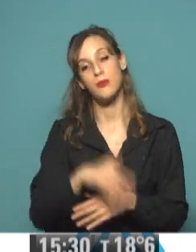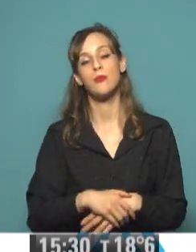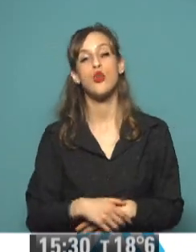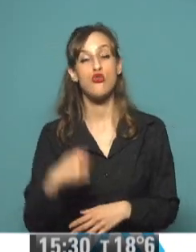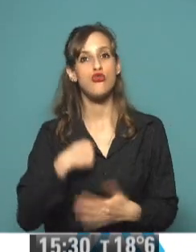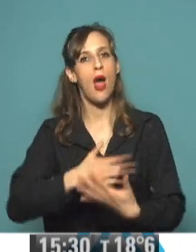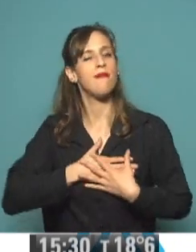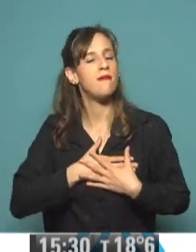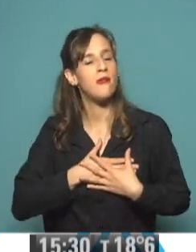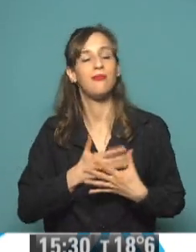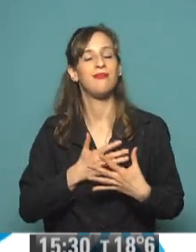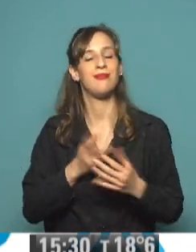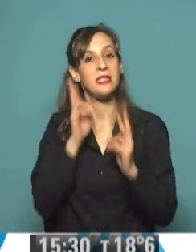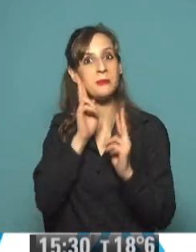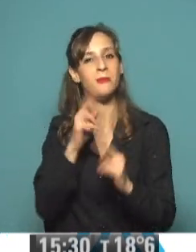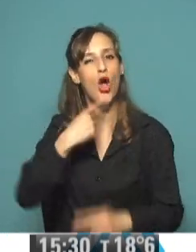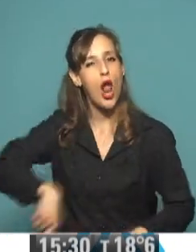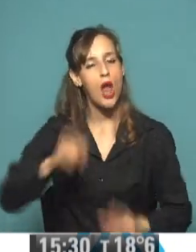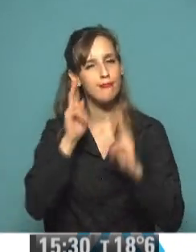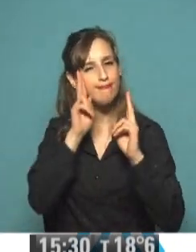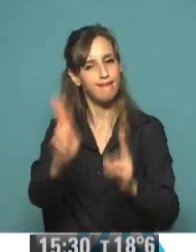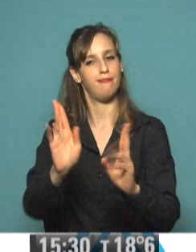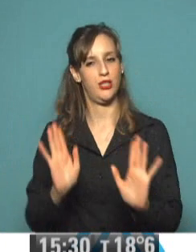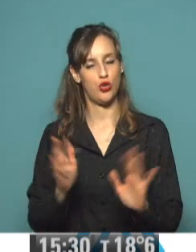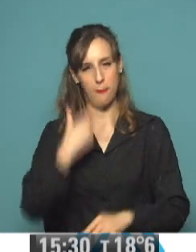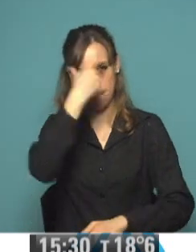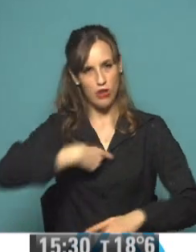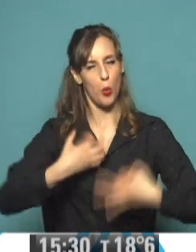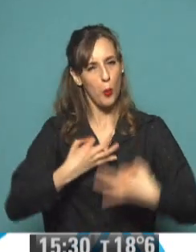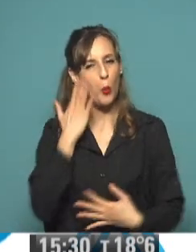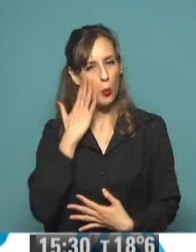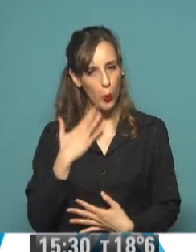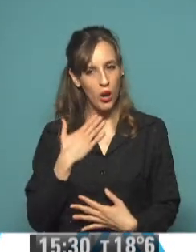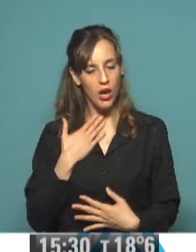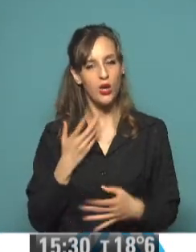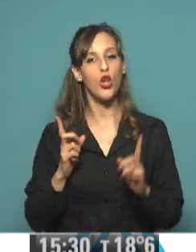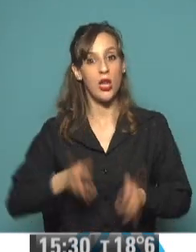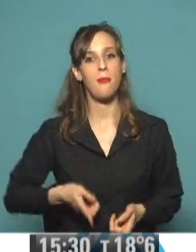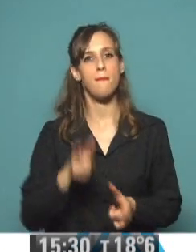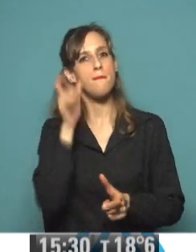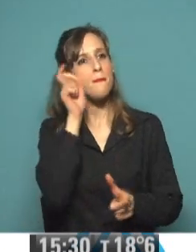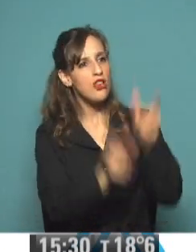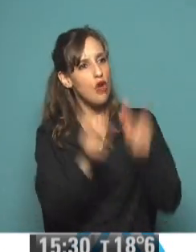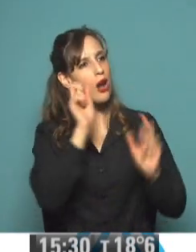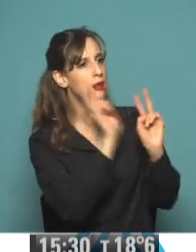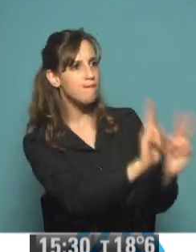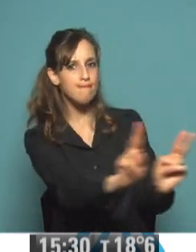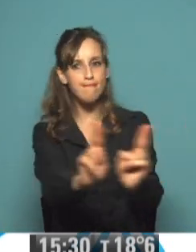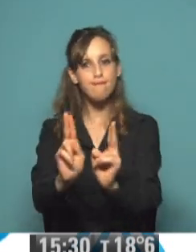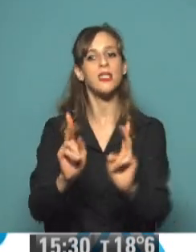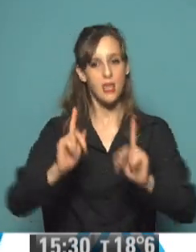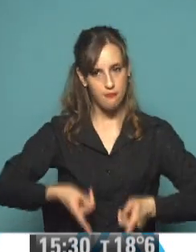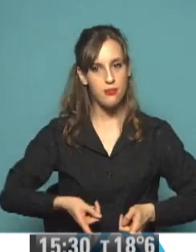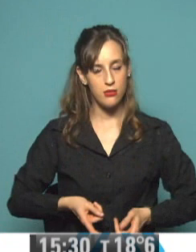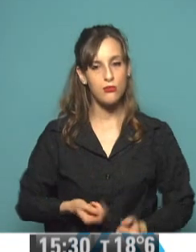a respetar sus colores, que voy a ser buena persona, que voy a respetar a las otras personas. Convertirme en